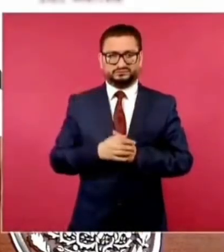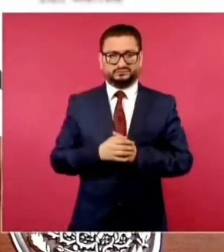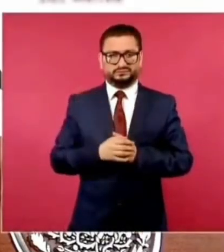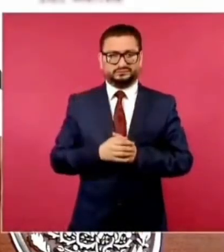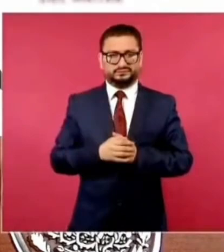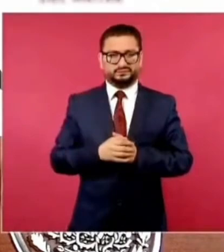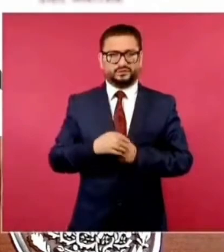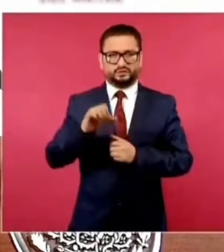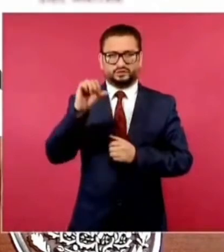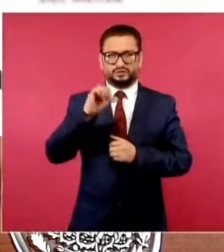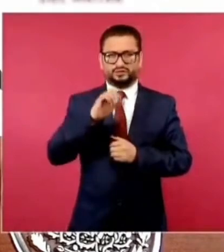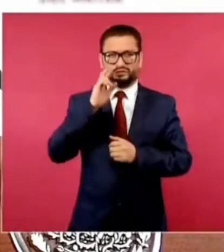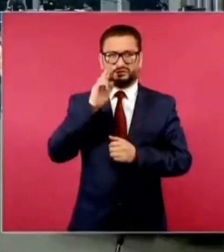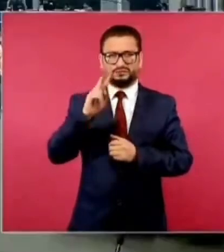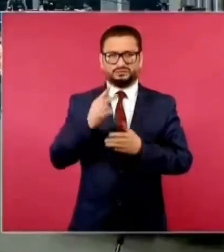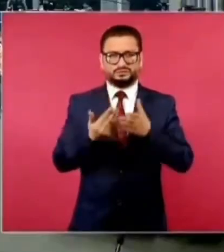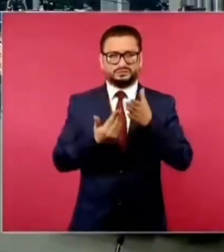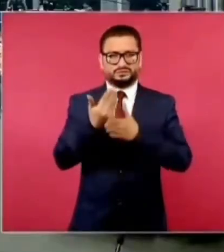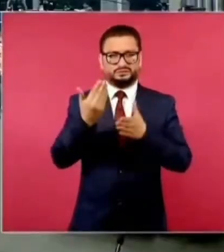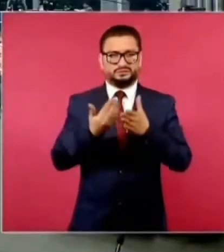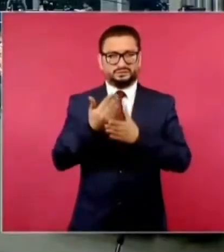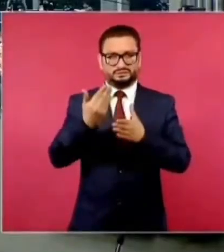Hoy lo vimos en la mañana.